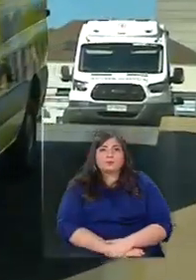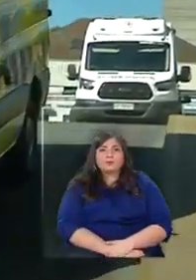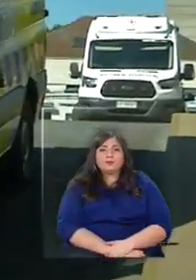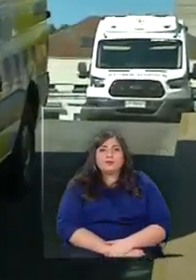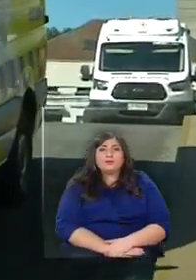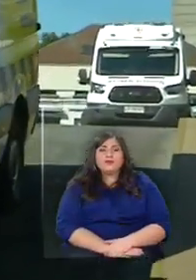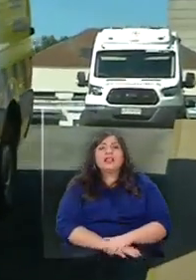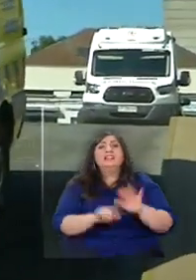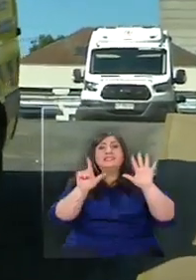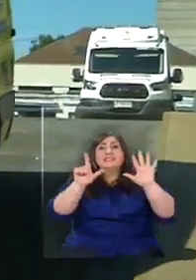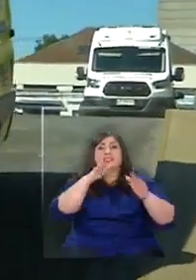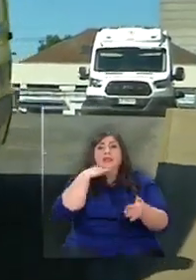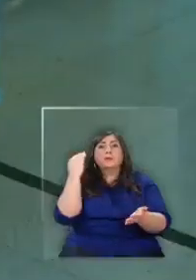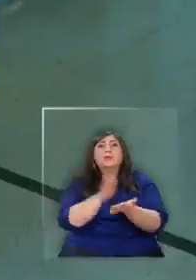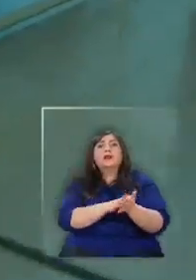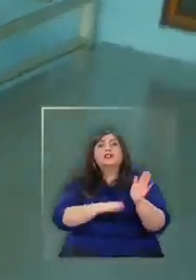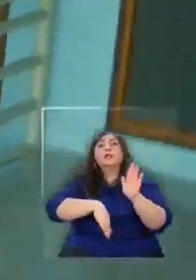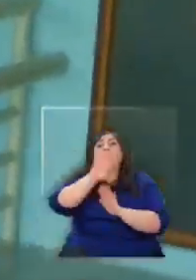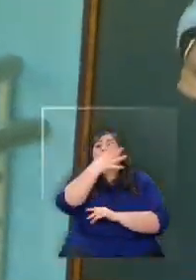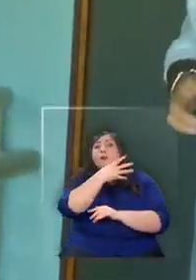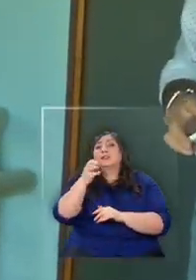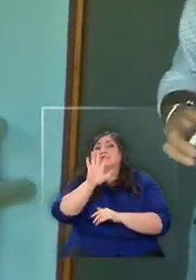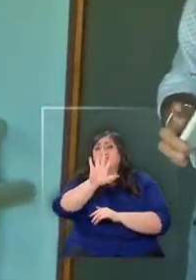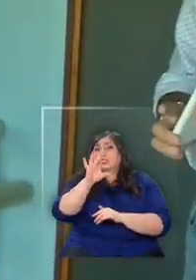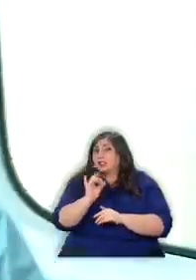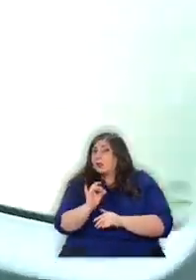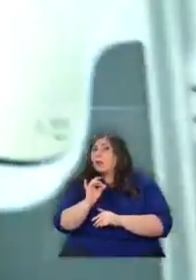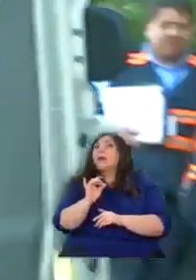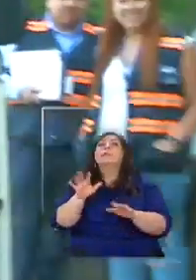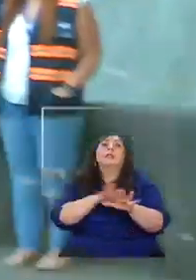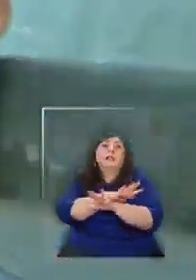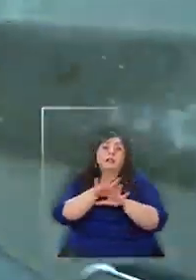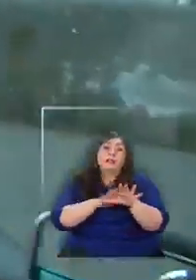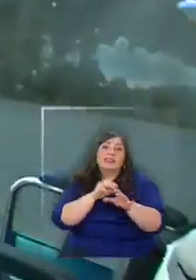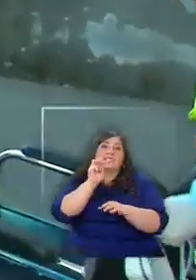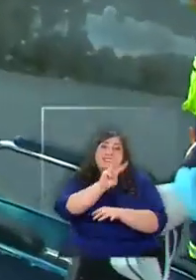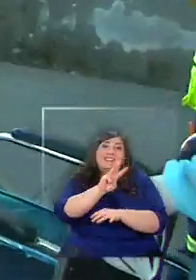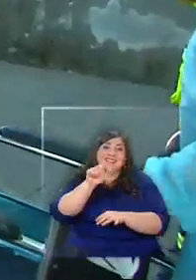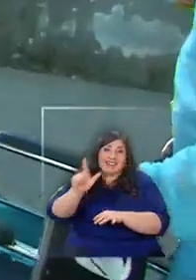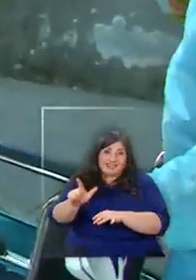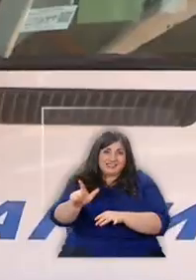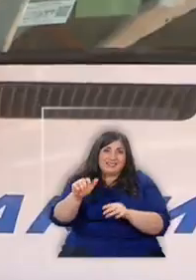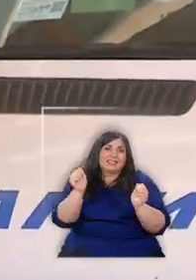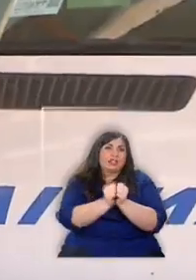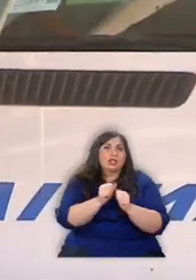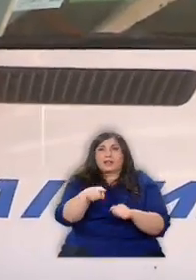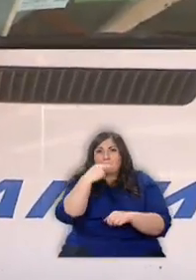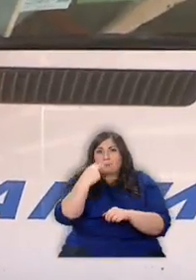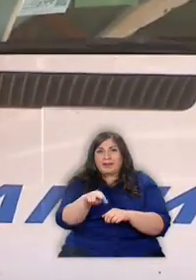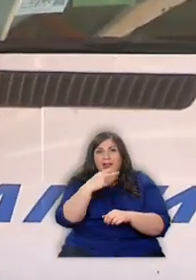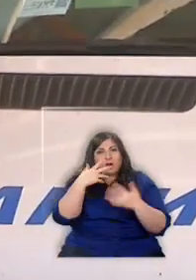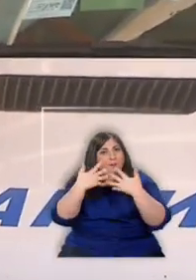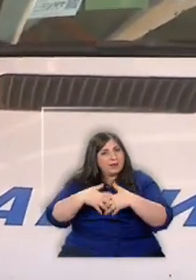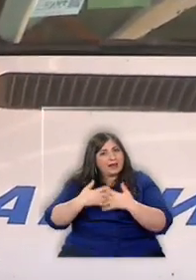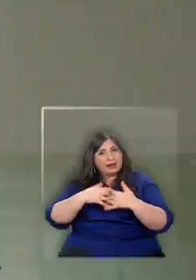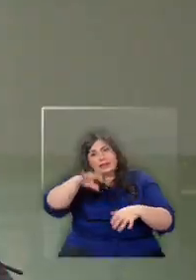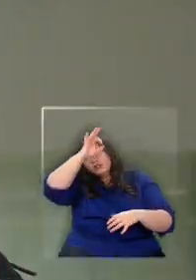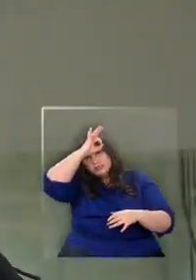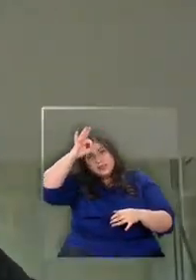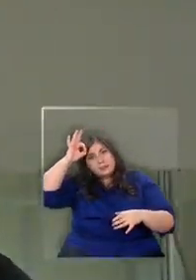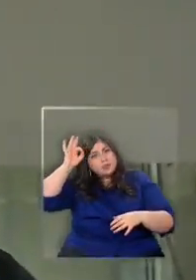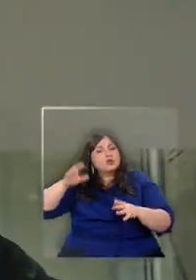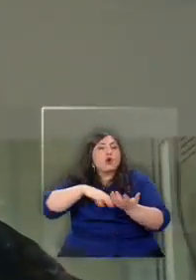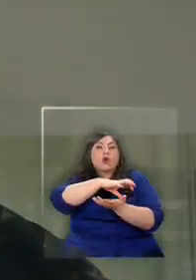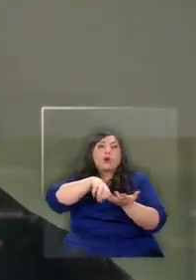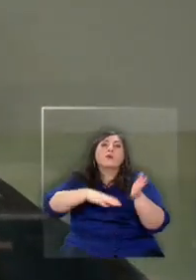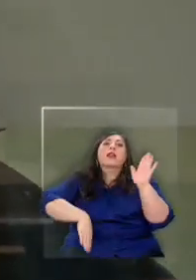Siete fallecidos, más de 450 casos confirmados, 37 están con respirador mecánico. Temuco es la comuna con